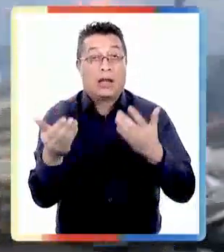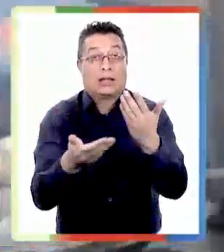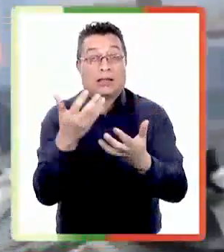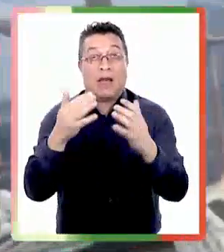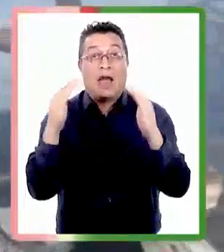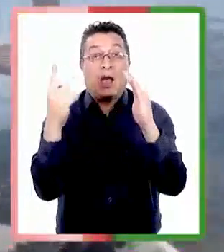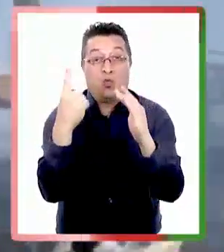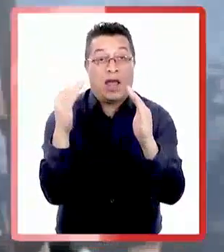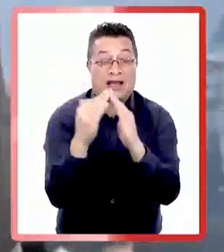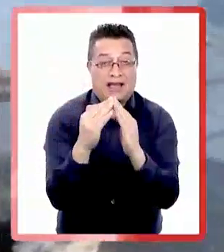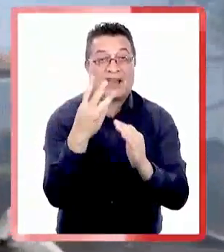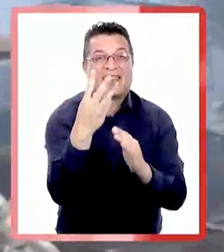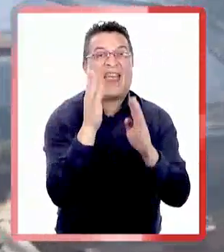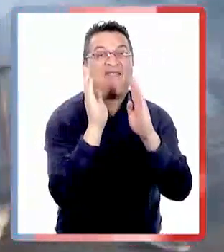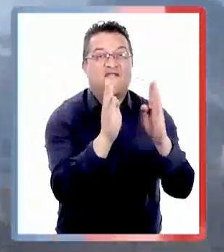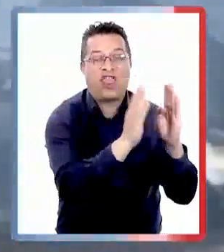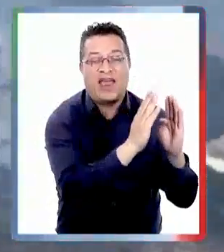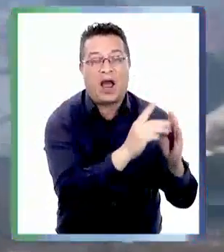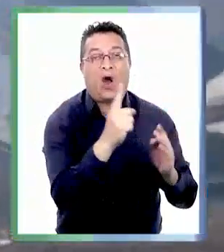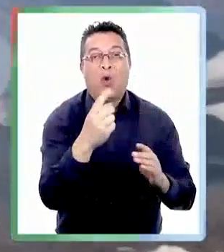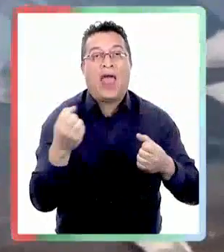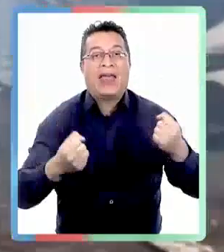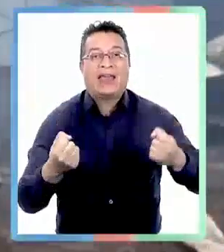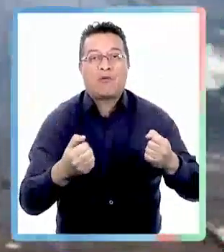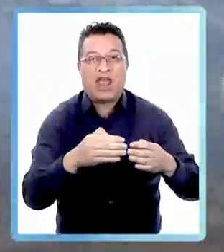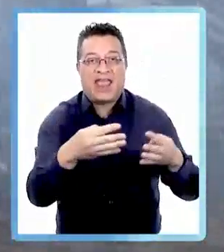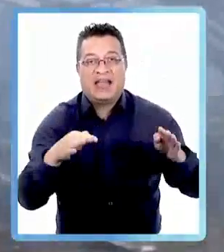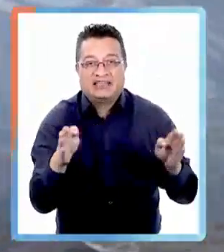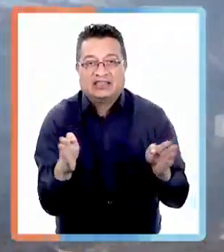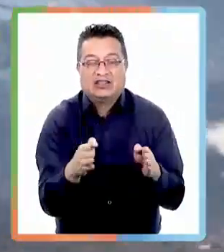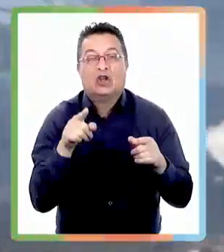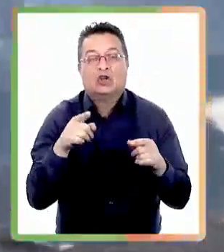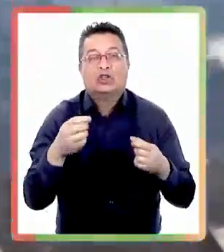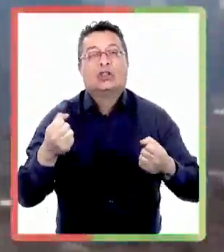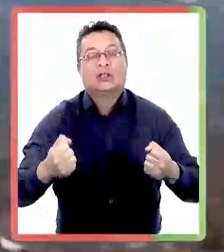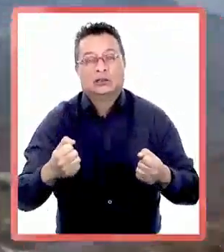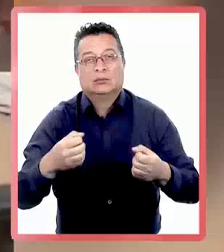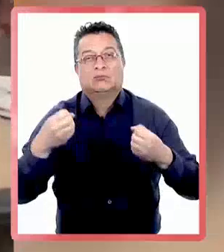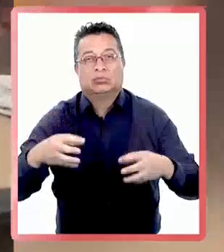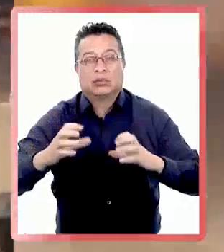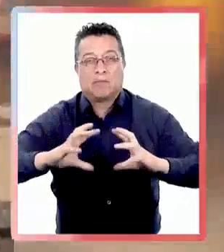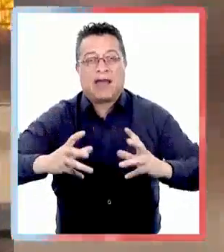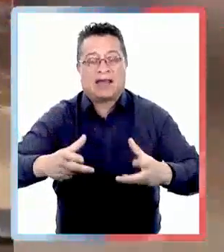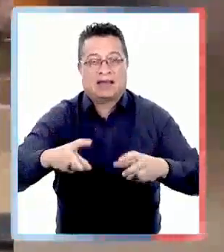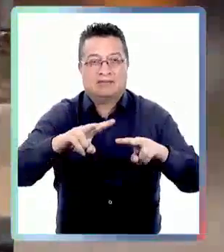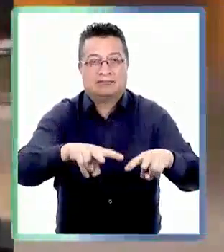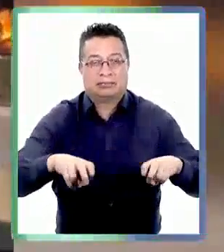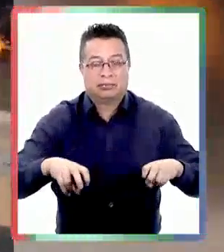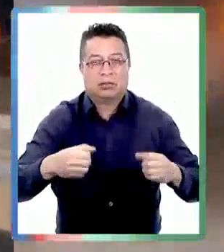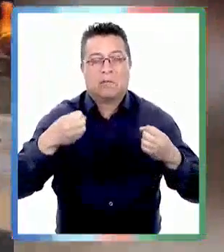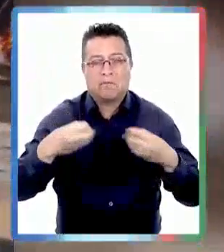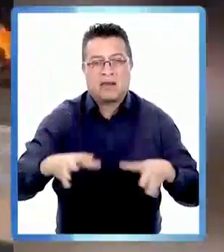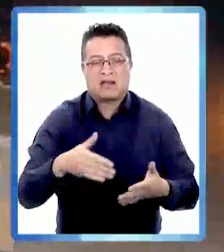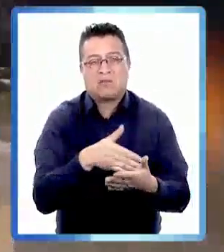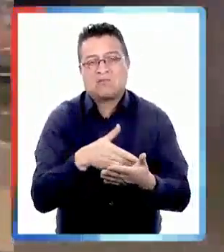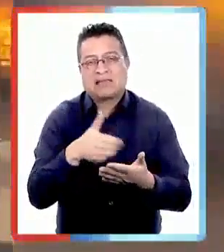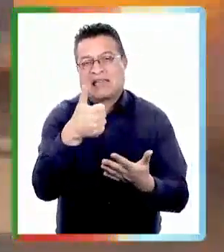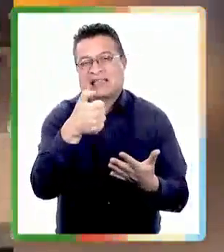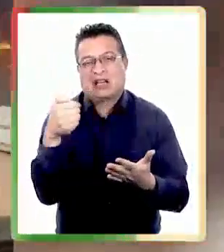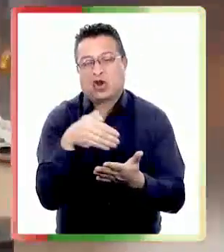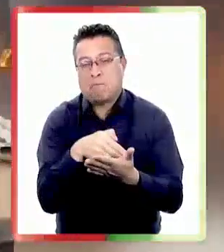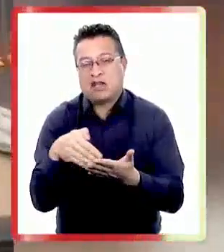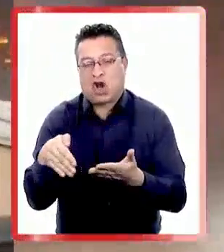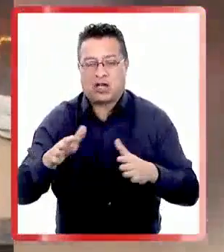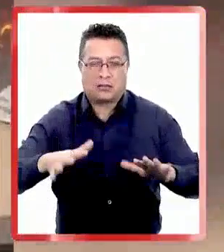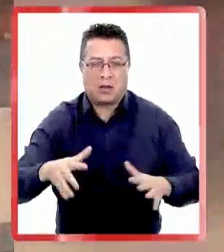atacantes quemaron una casa tres bodegas una camioneta y máquinas agrícolas las pérdidas fueron avaluadas en cerca de